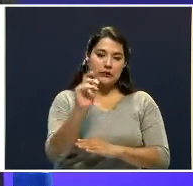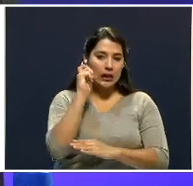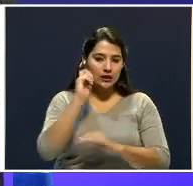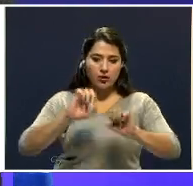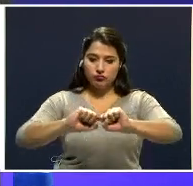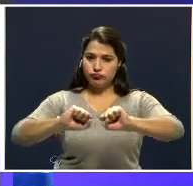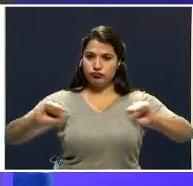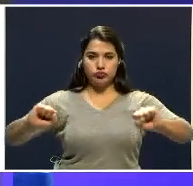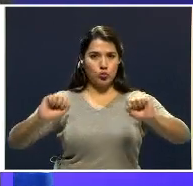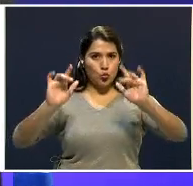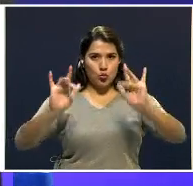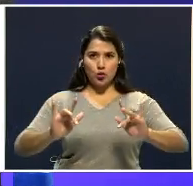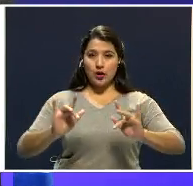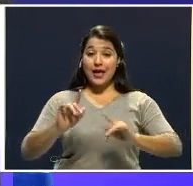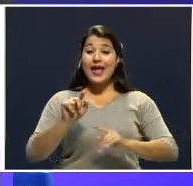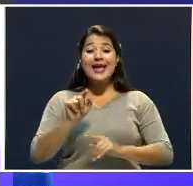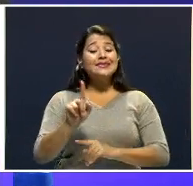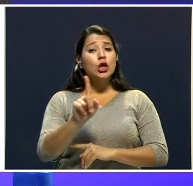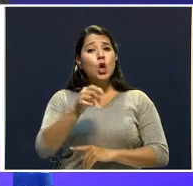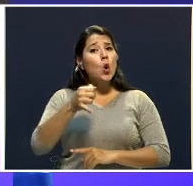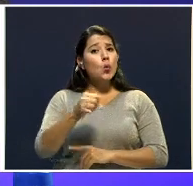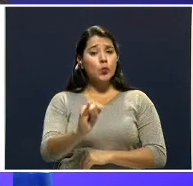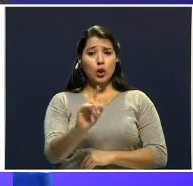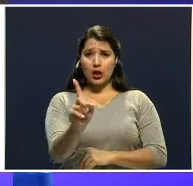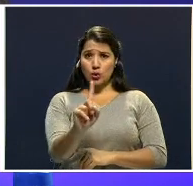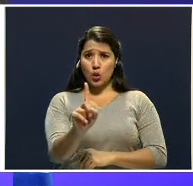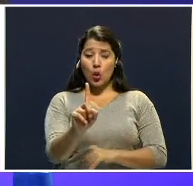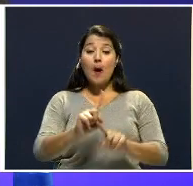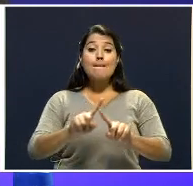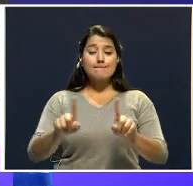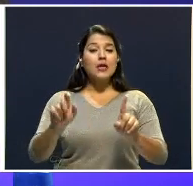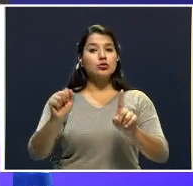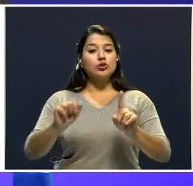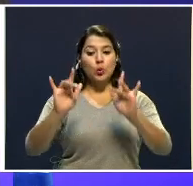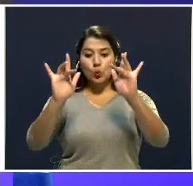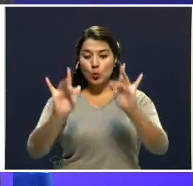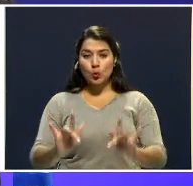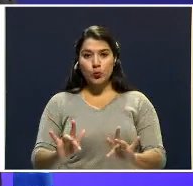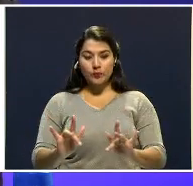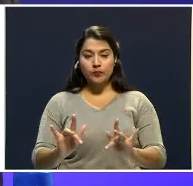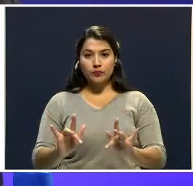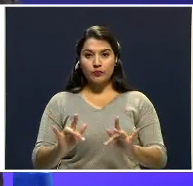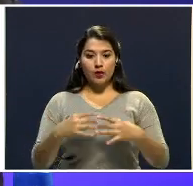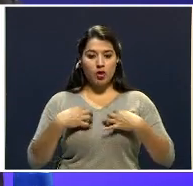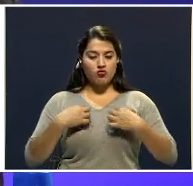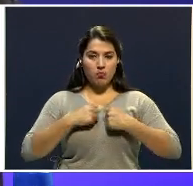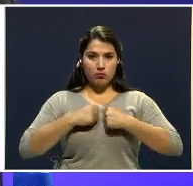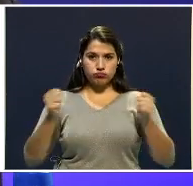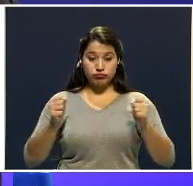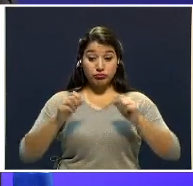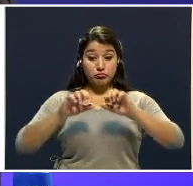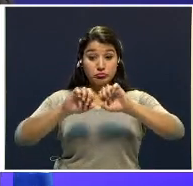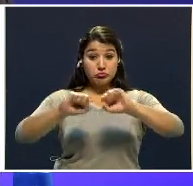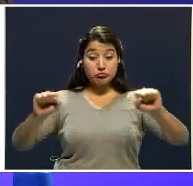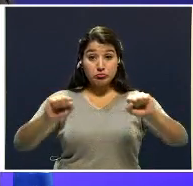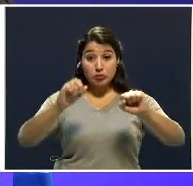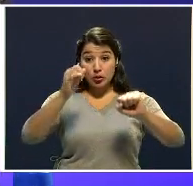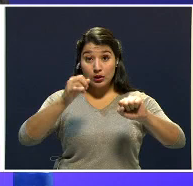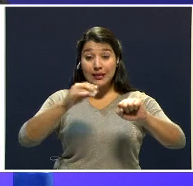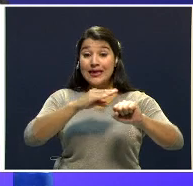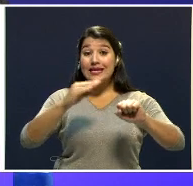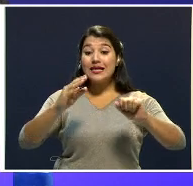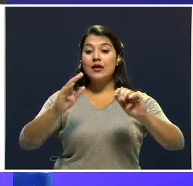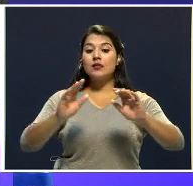no estaba violada, pero estaba desnuda. De que la niña fue desnudada y